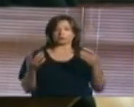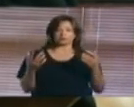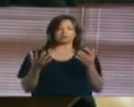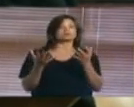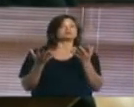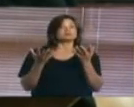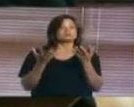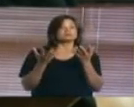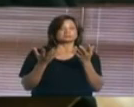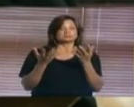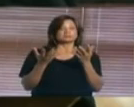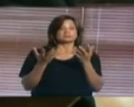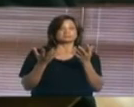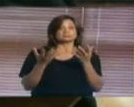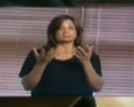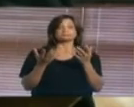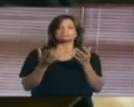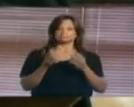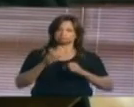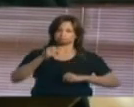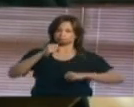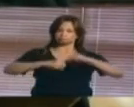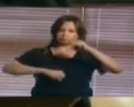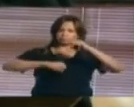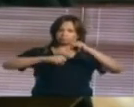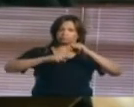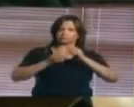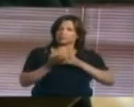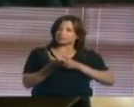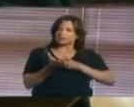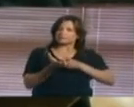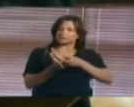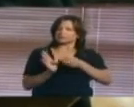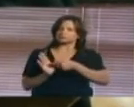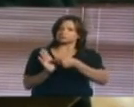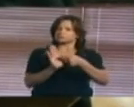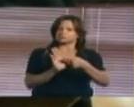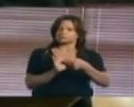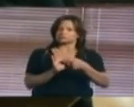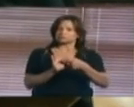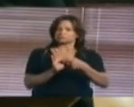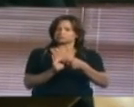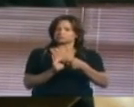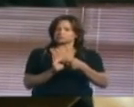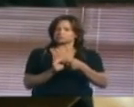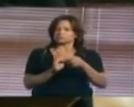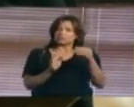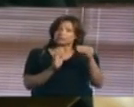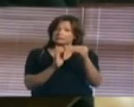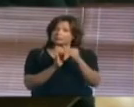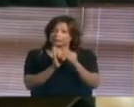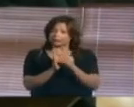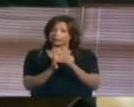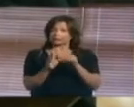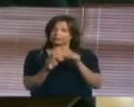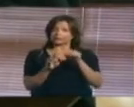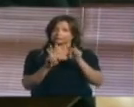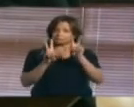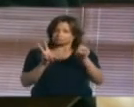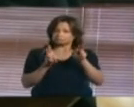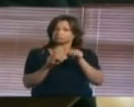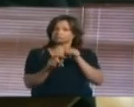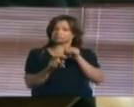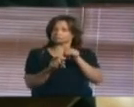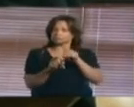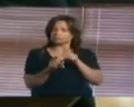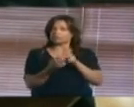busca y aspira a construir la verdad con valor y su contenido y contenido. A